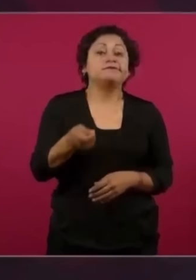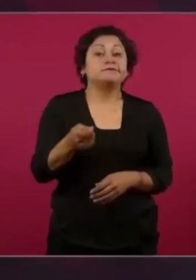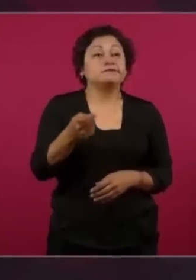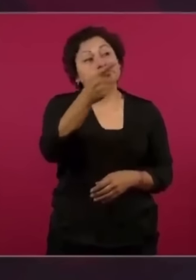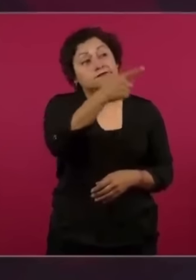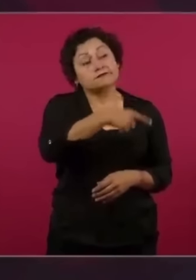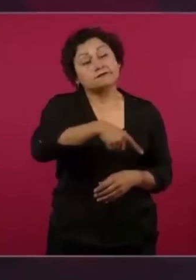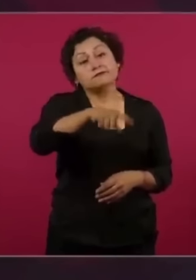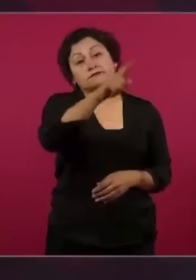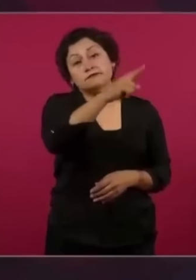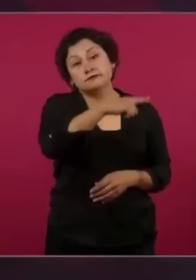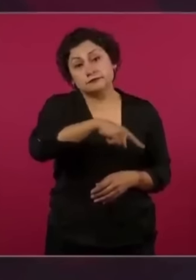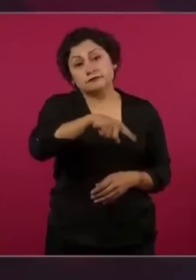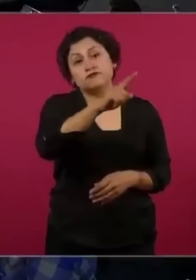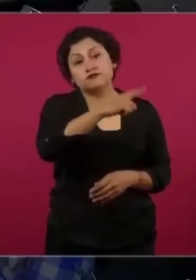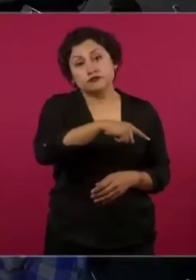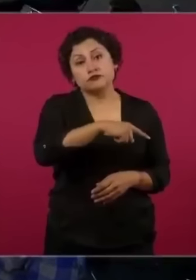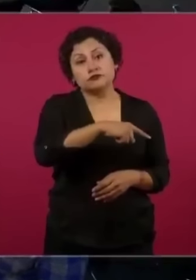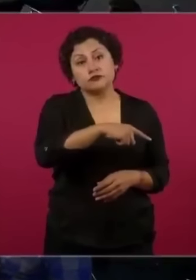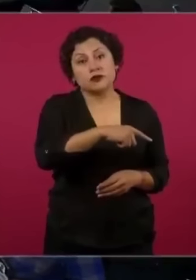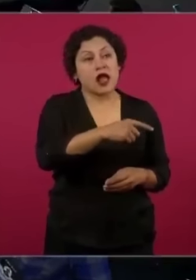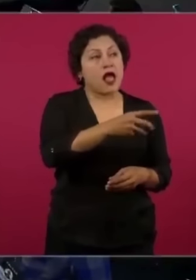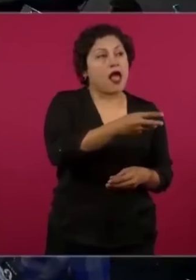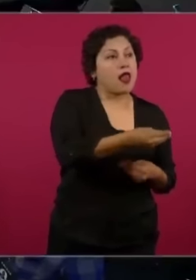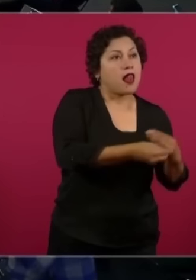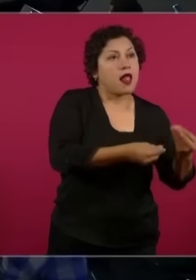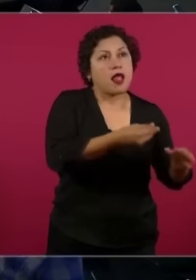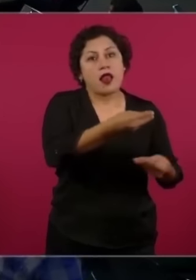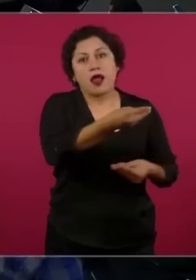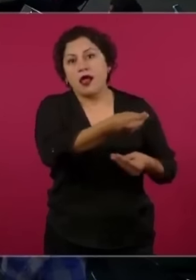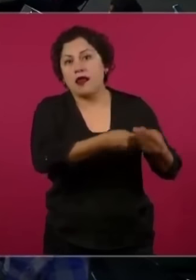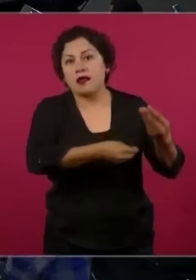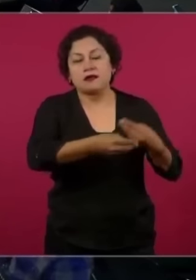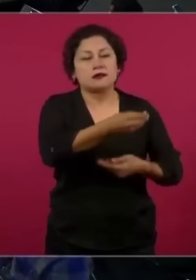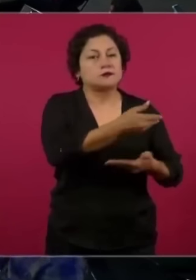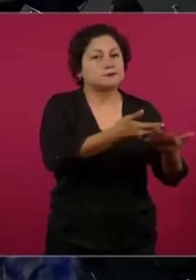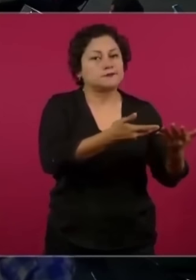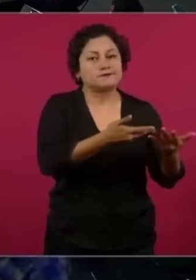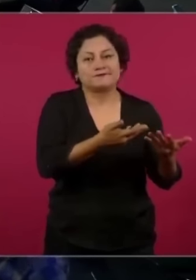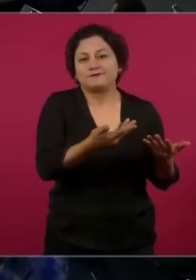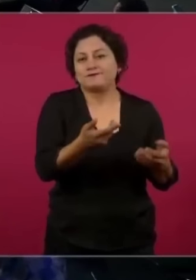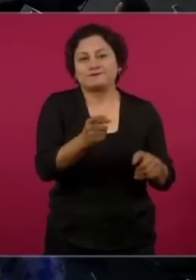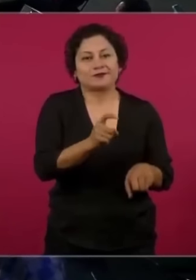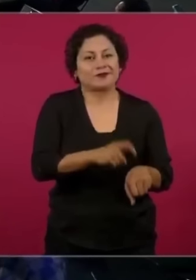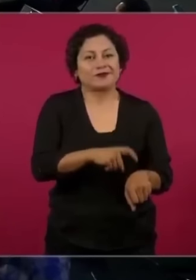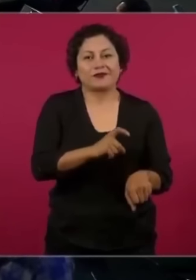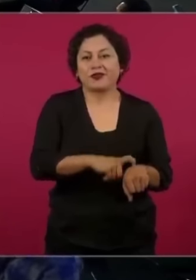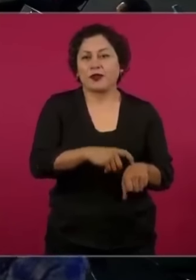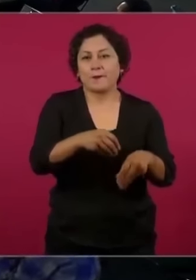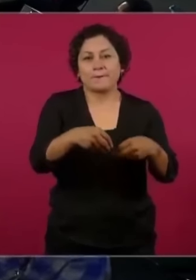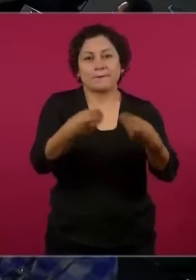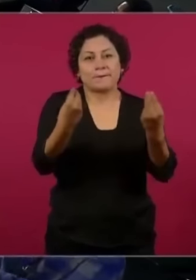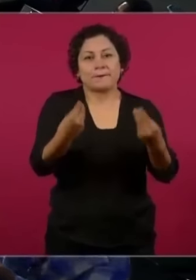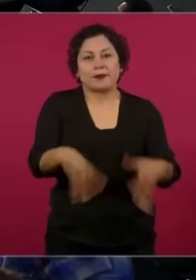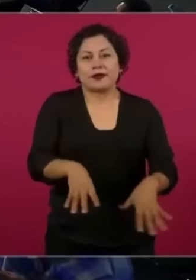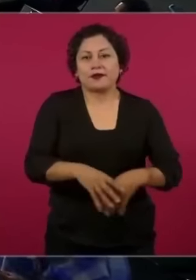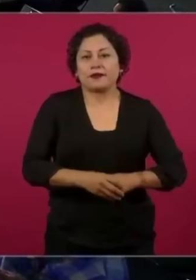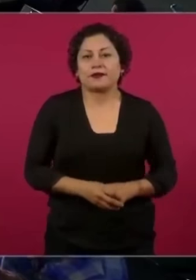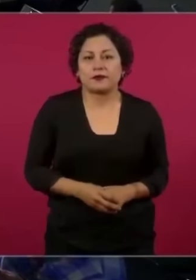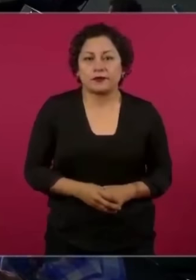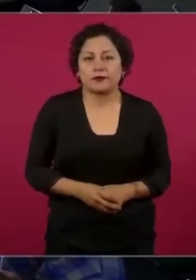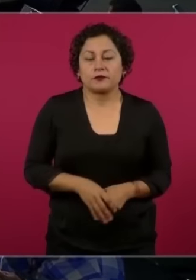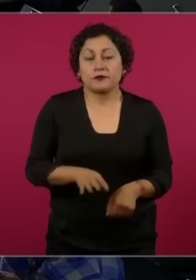van a perder su tiempo, porque llevamos